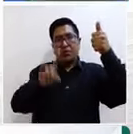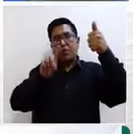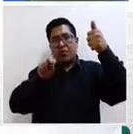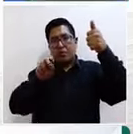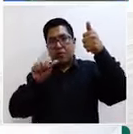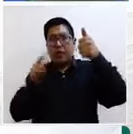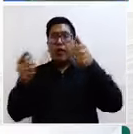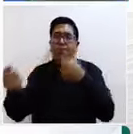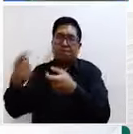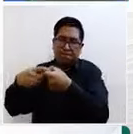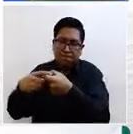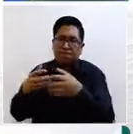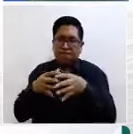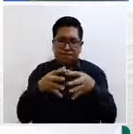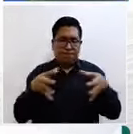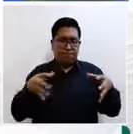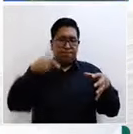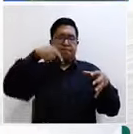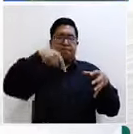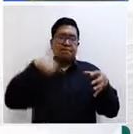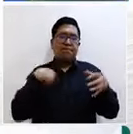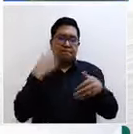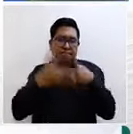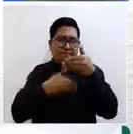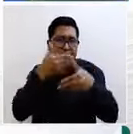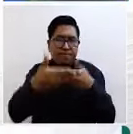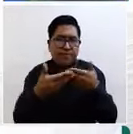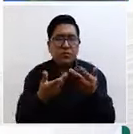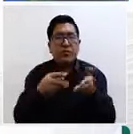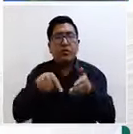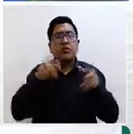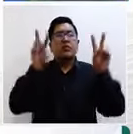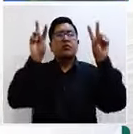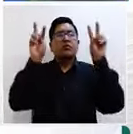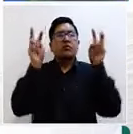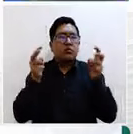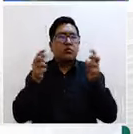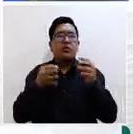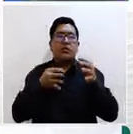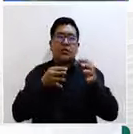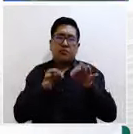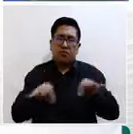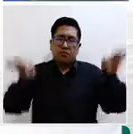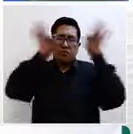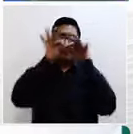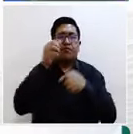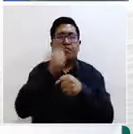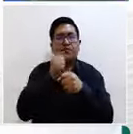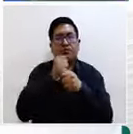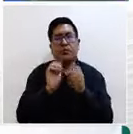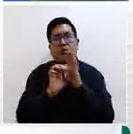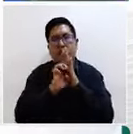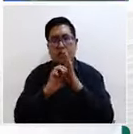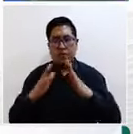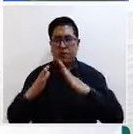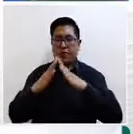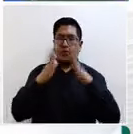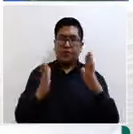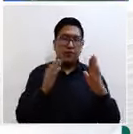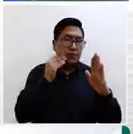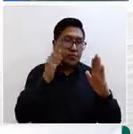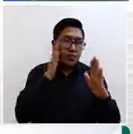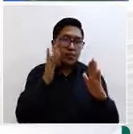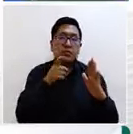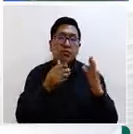instituciones también que tienen, Importante trabajo, como son los centros de acogida y otras